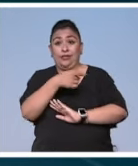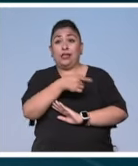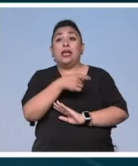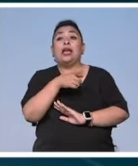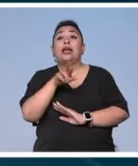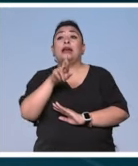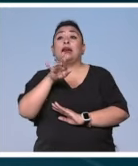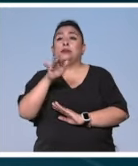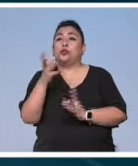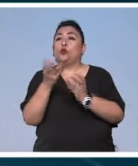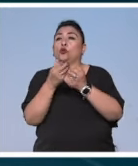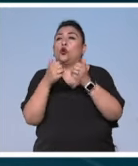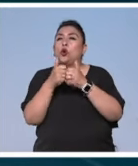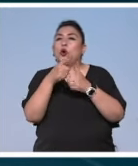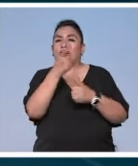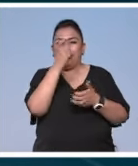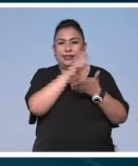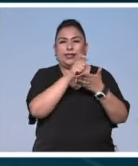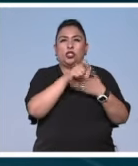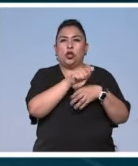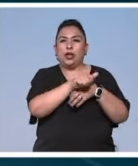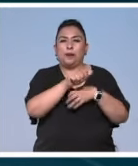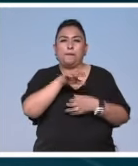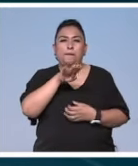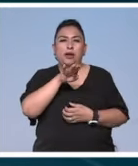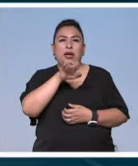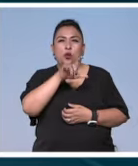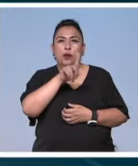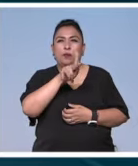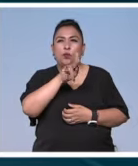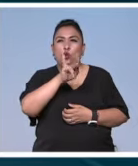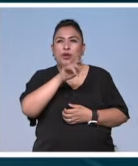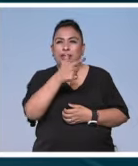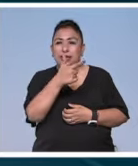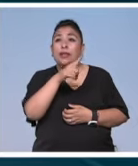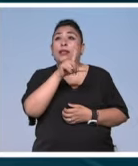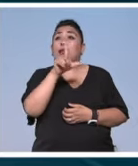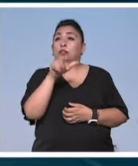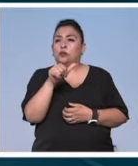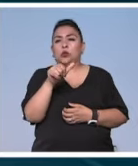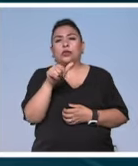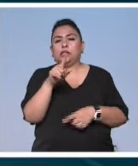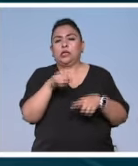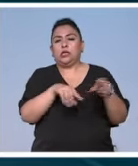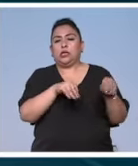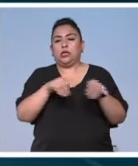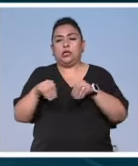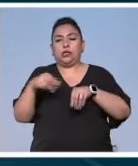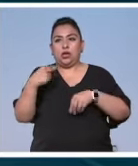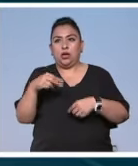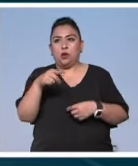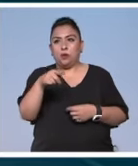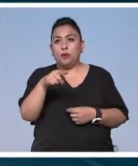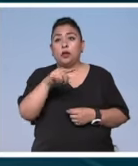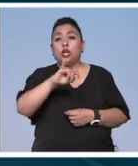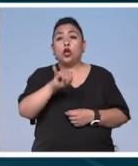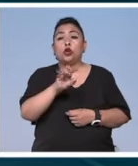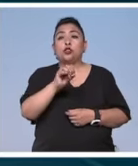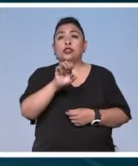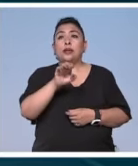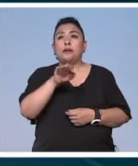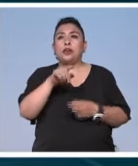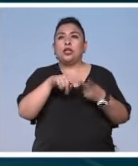Ripstein colaboró con el escritor argentino Manuel Puig quien después retiró su crédito José Emilio y Cristina